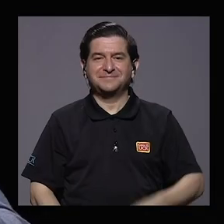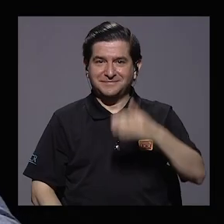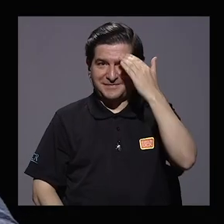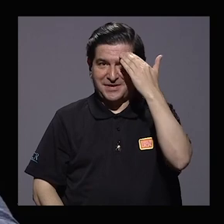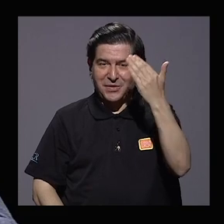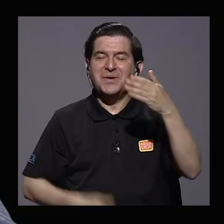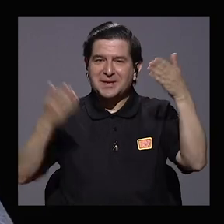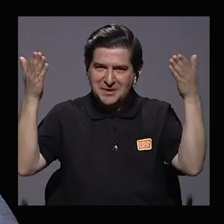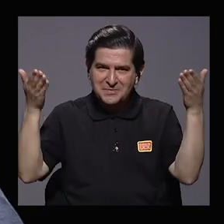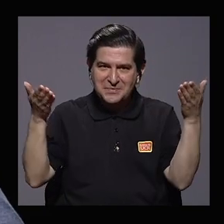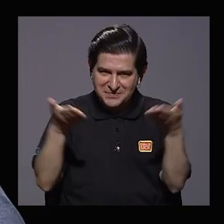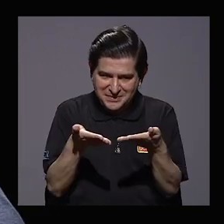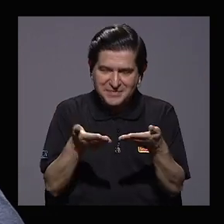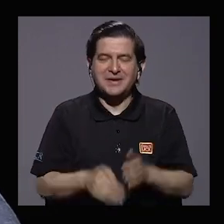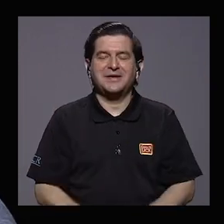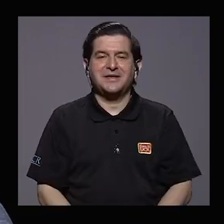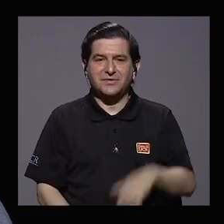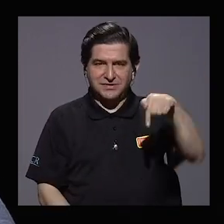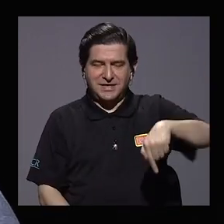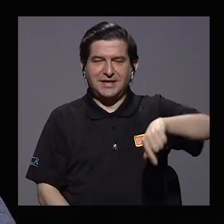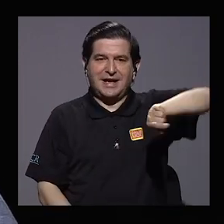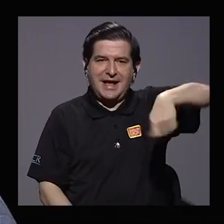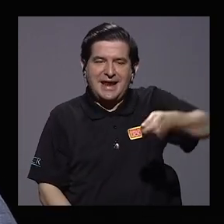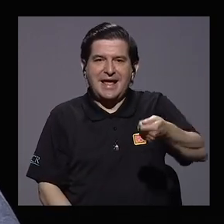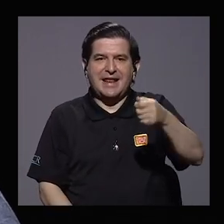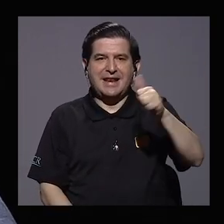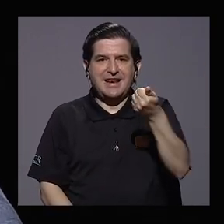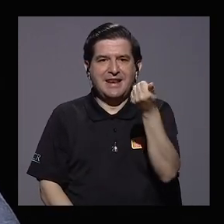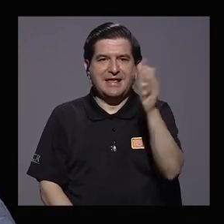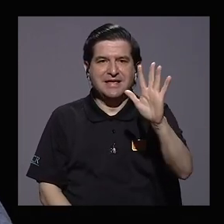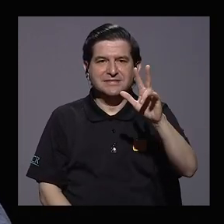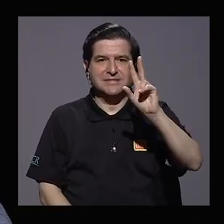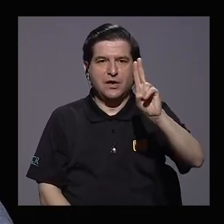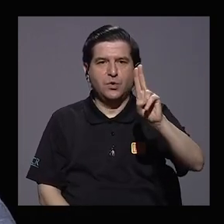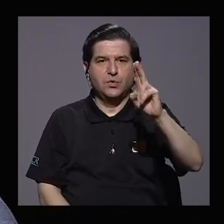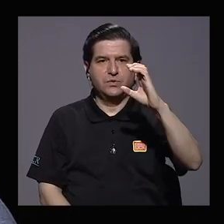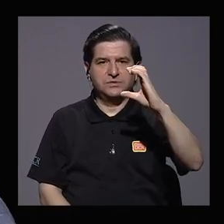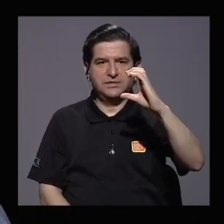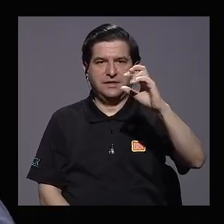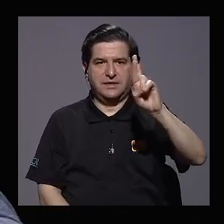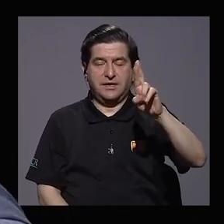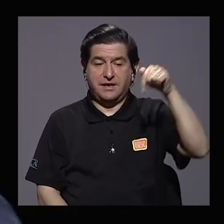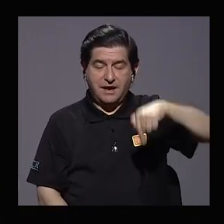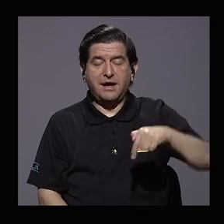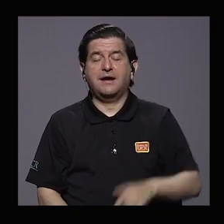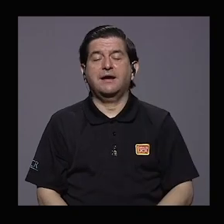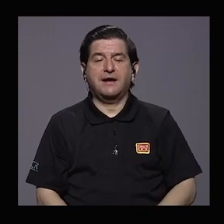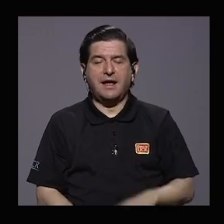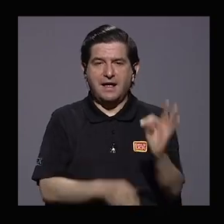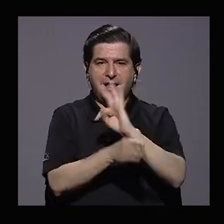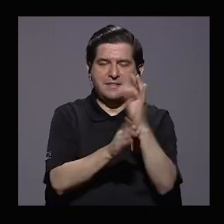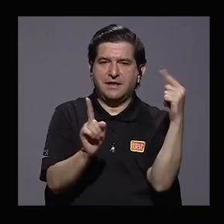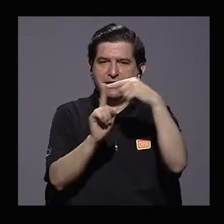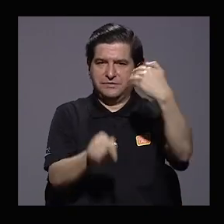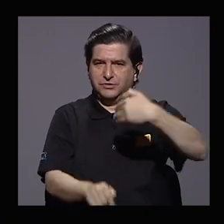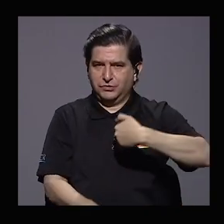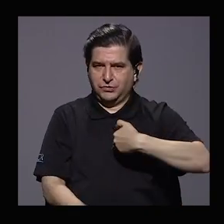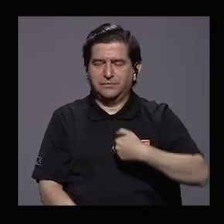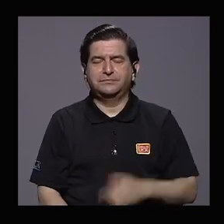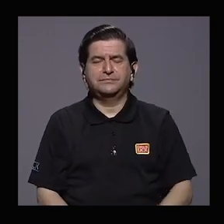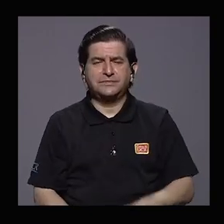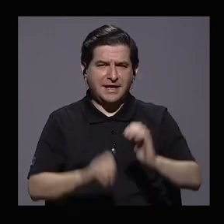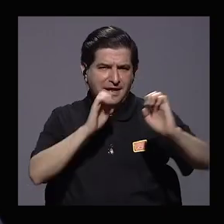Hola, bienvenido y bienvenida a los estudios del canal 15 de Universidad de Costa Rica, donde hacemos para usted televisión con sentido.